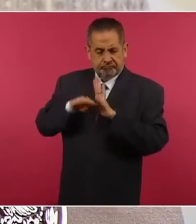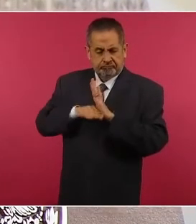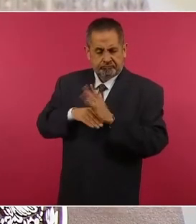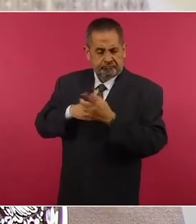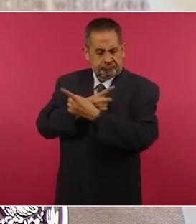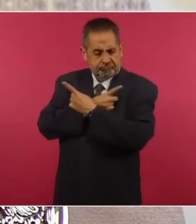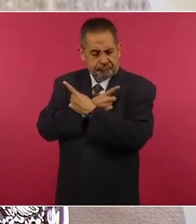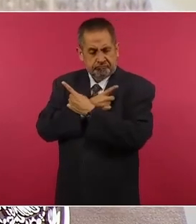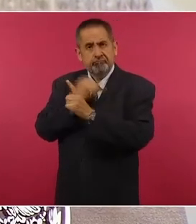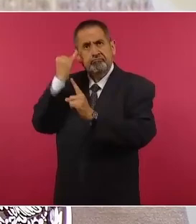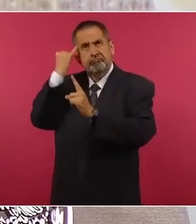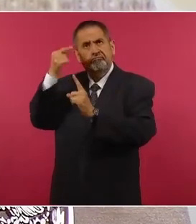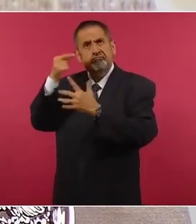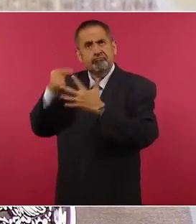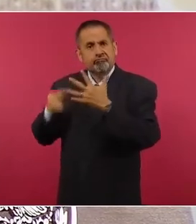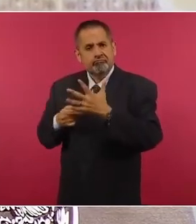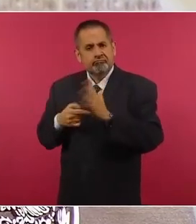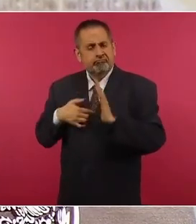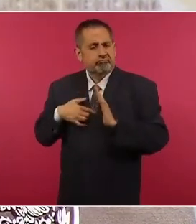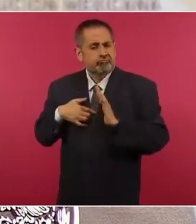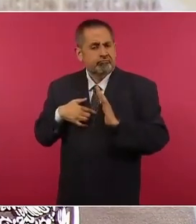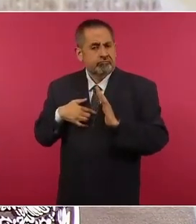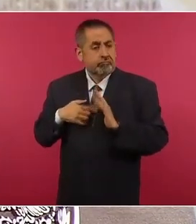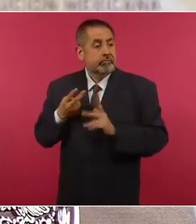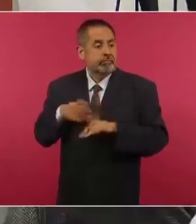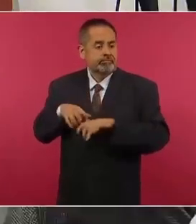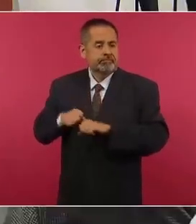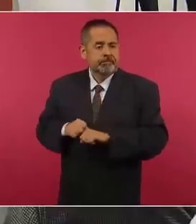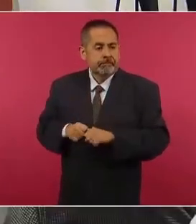eso es lo que ancla.